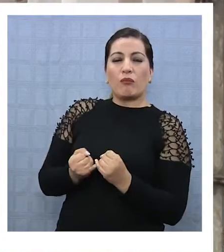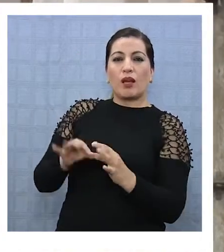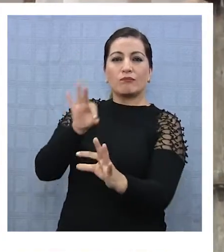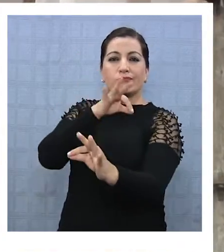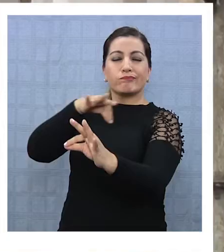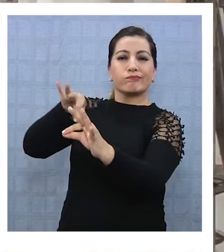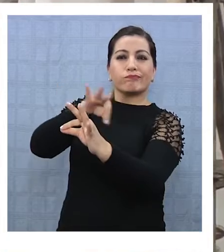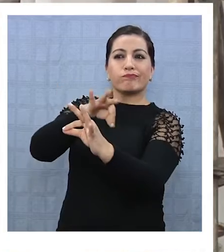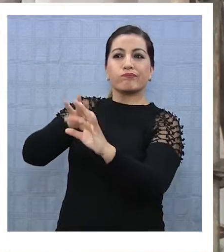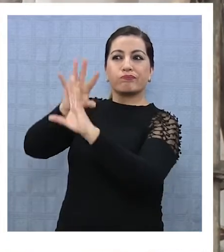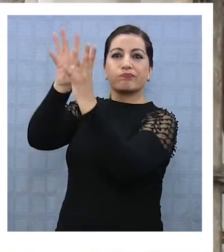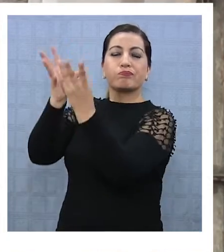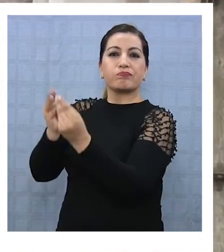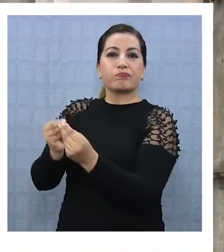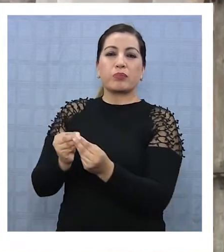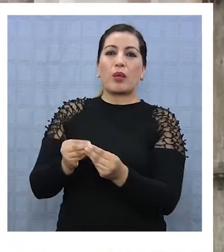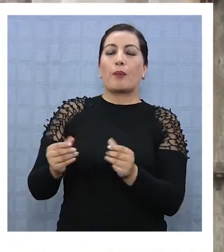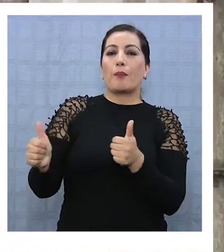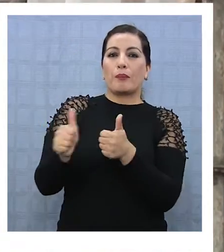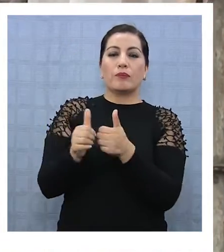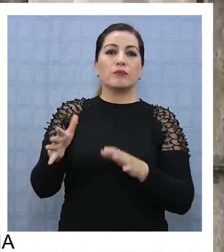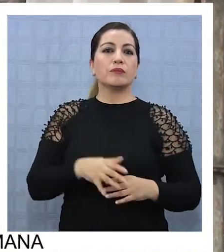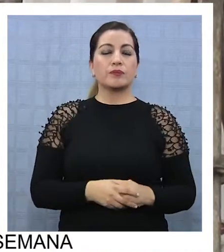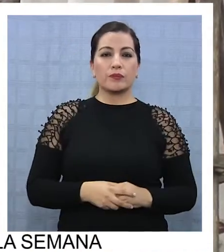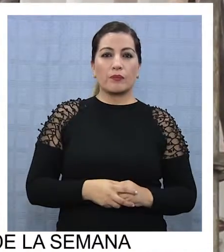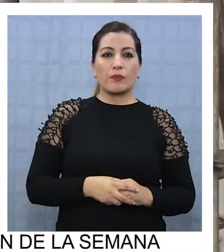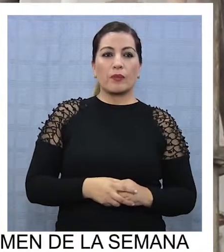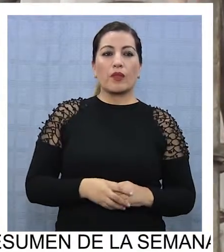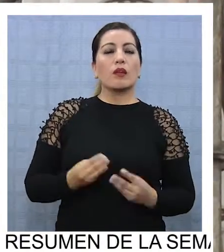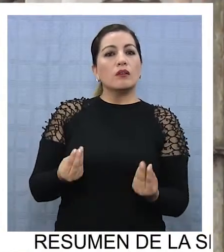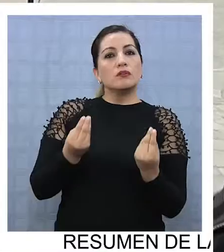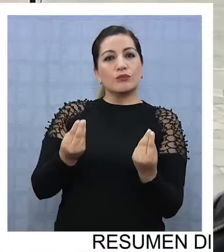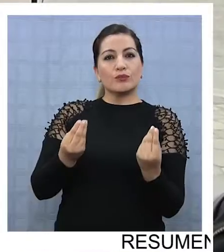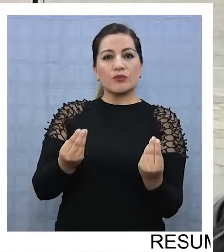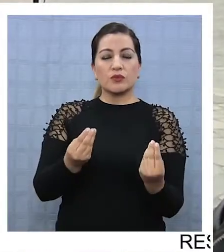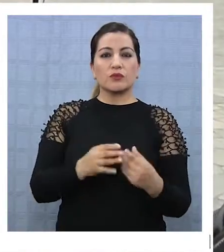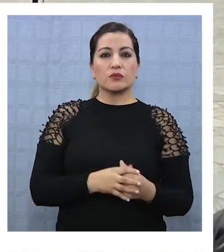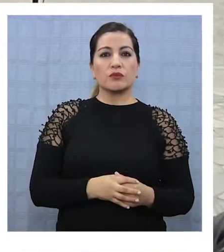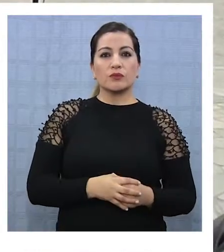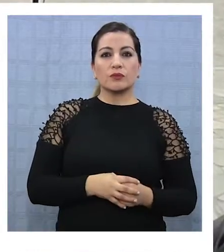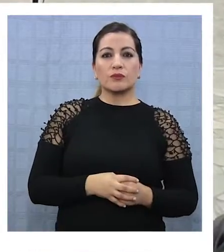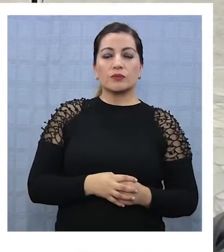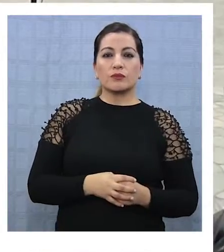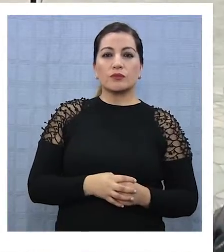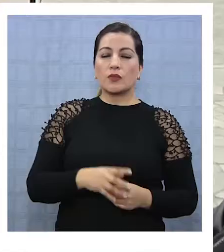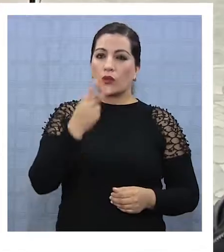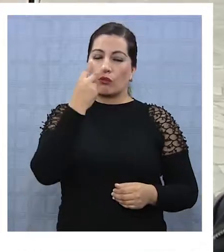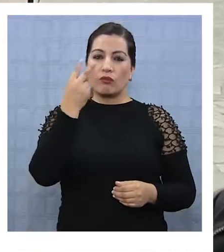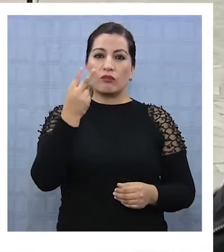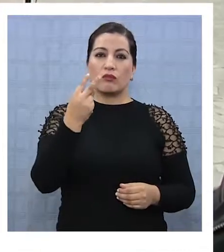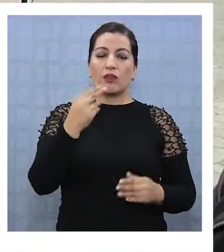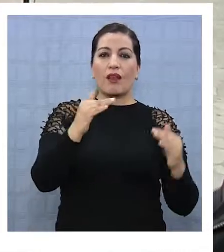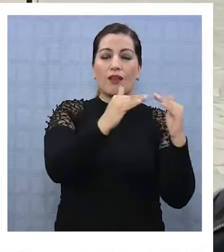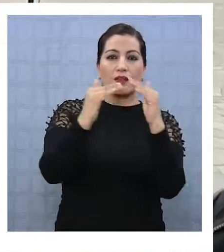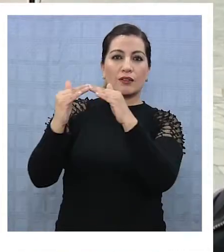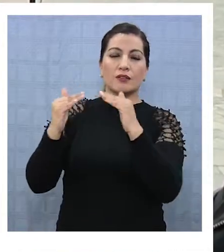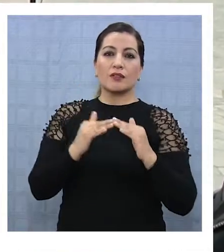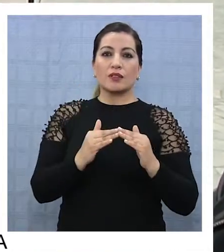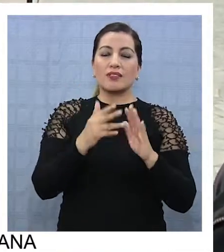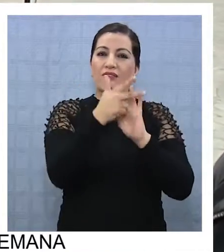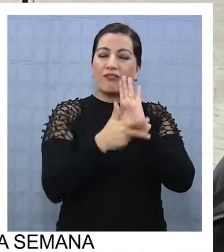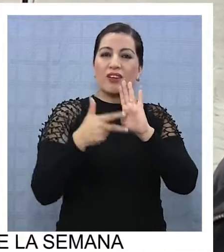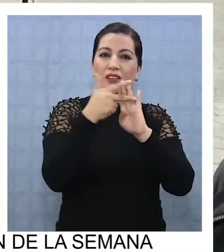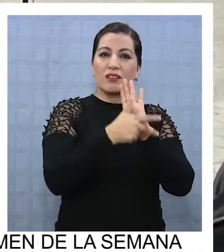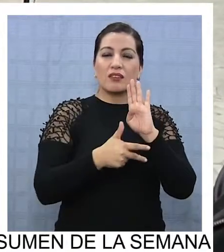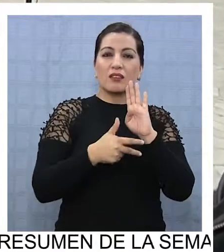instrumentos musicales y va al acorde con el teatro municipal. Sí, está bueno porque así cuando uno ve, al menos las casas